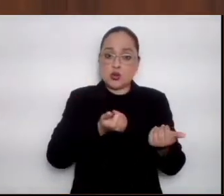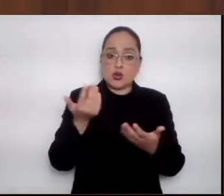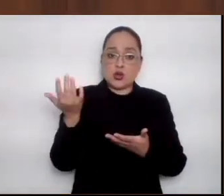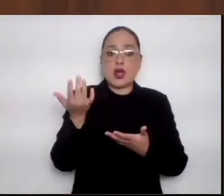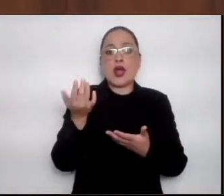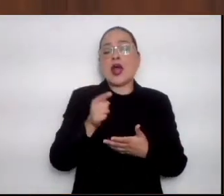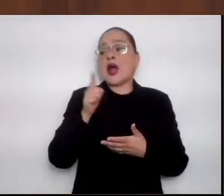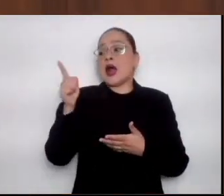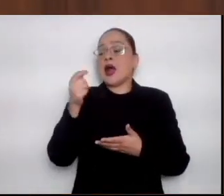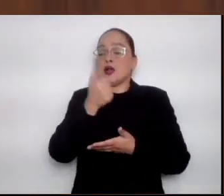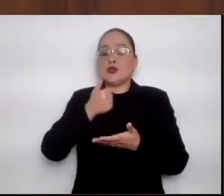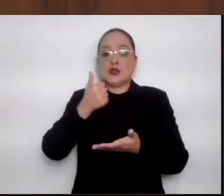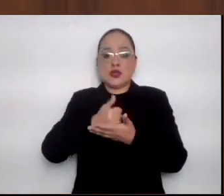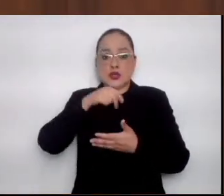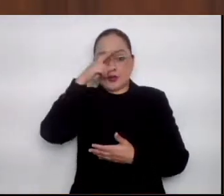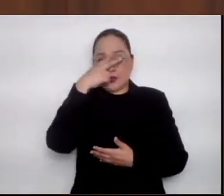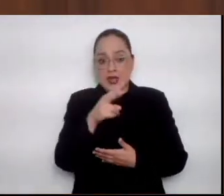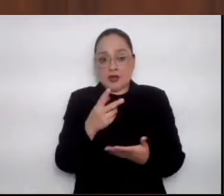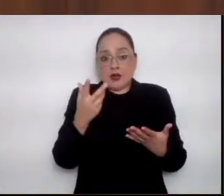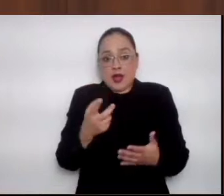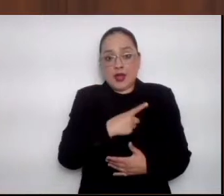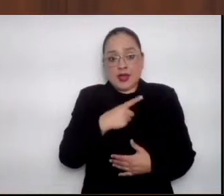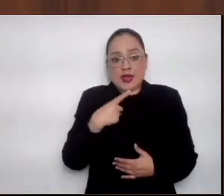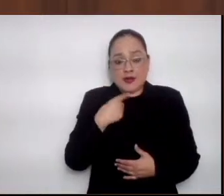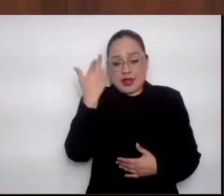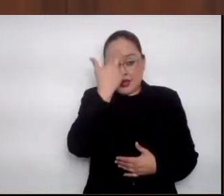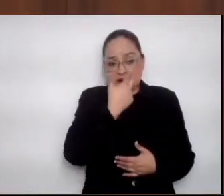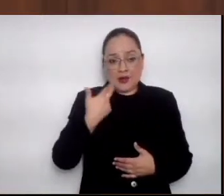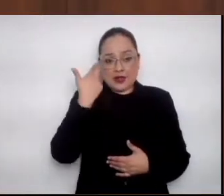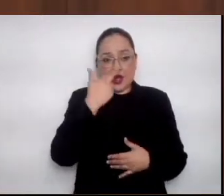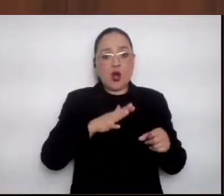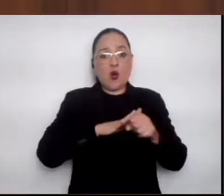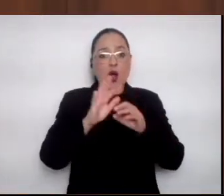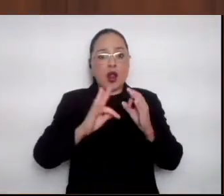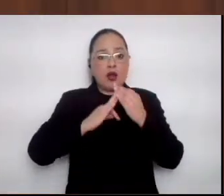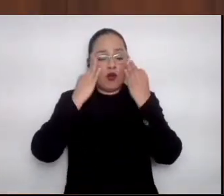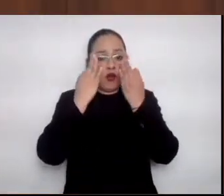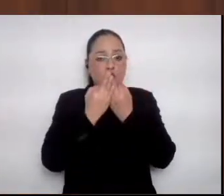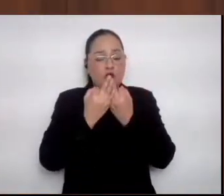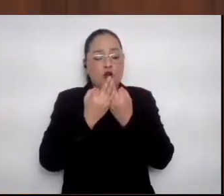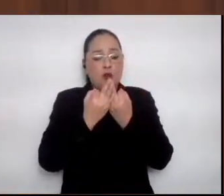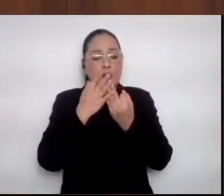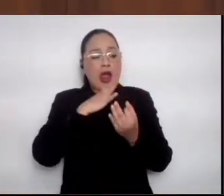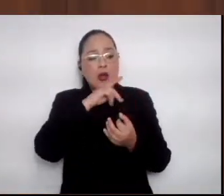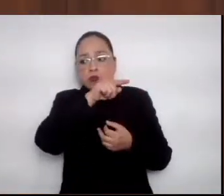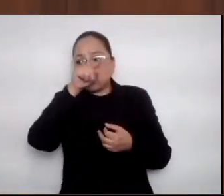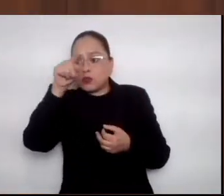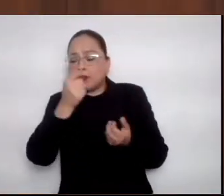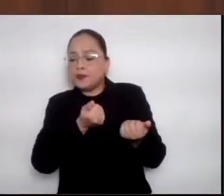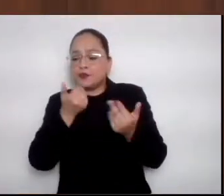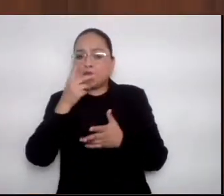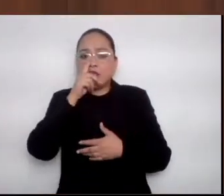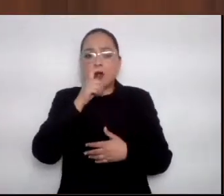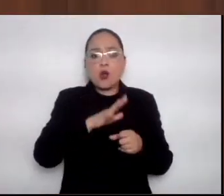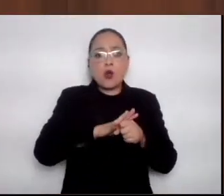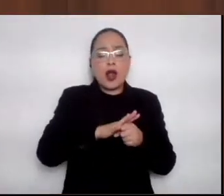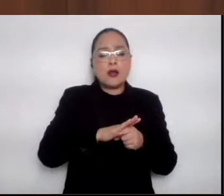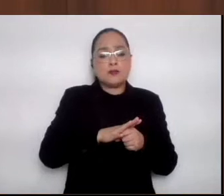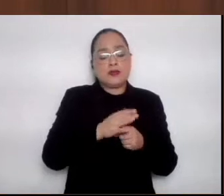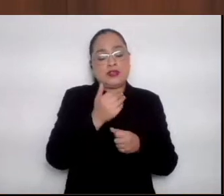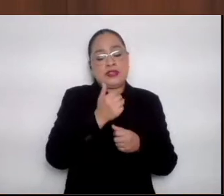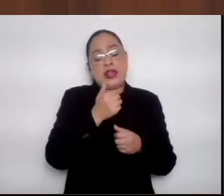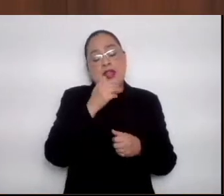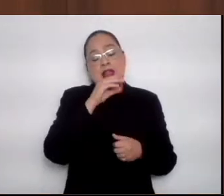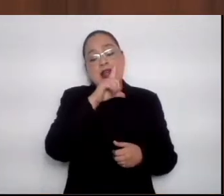México a la Ciudad de México. Tenemos que revisar cuál es la distribución del caudal en cada uno de los puntos. Del Sistema Lerma se abastece la Ciudad de México,